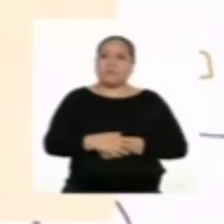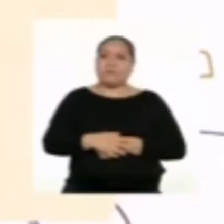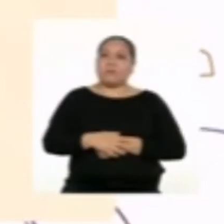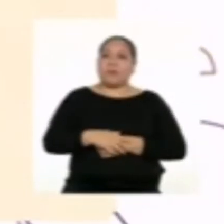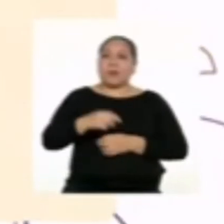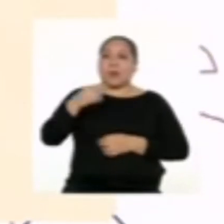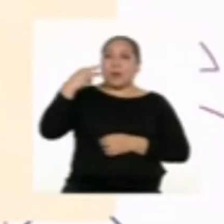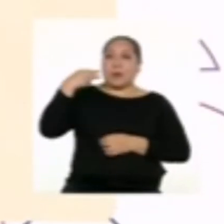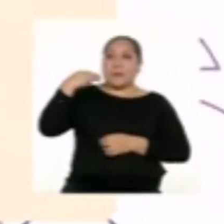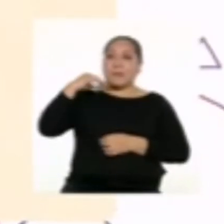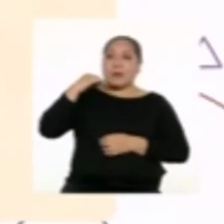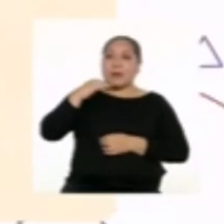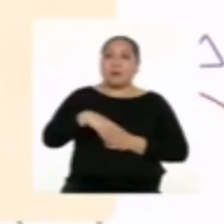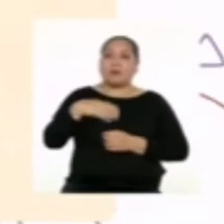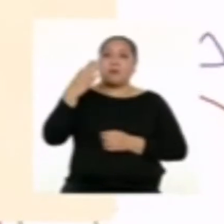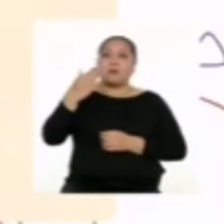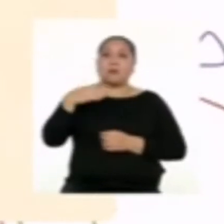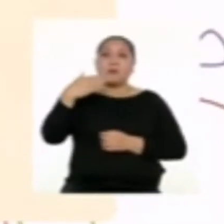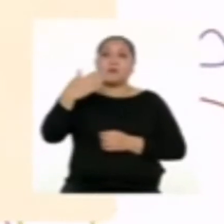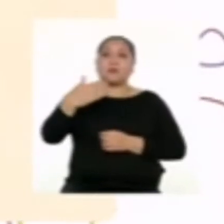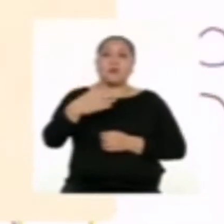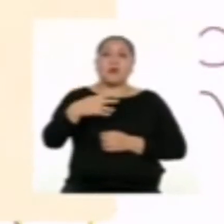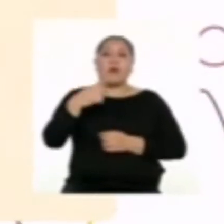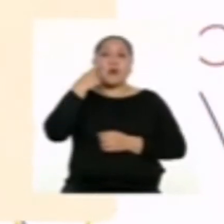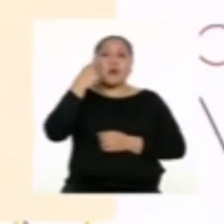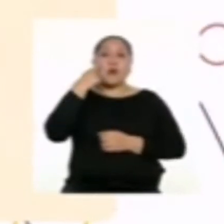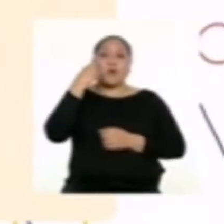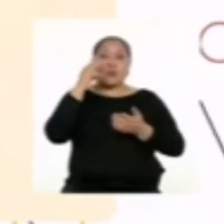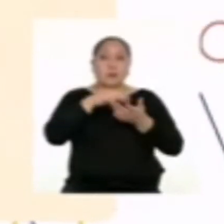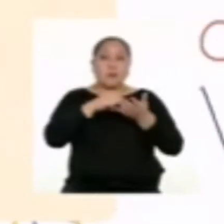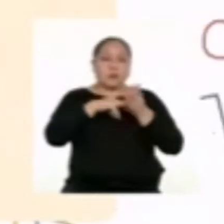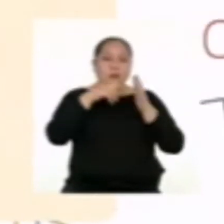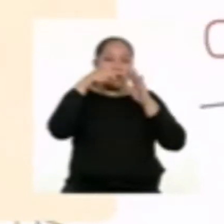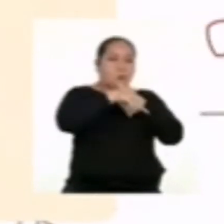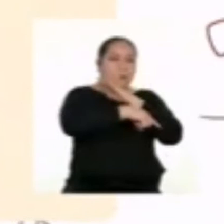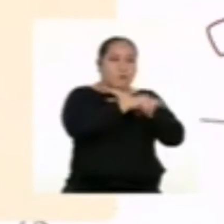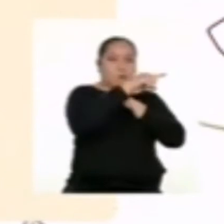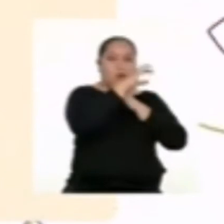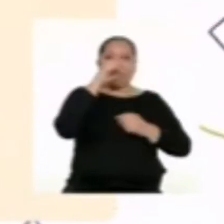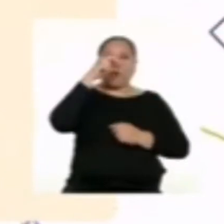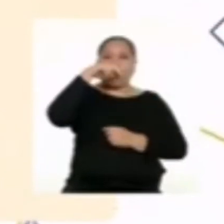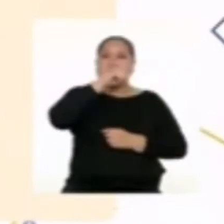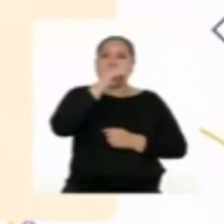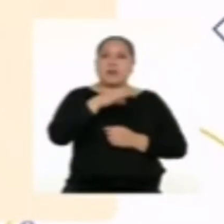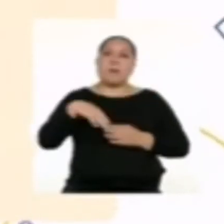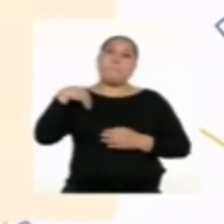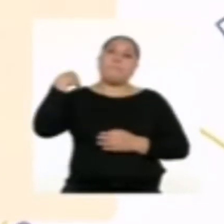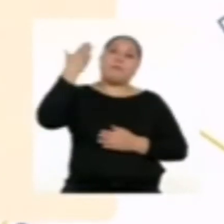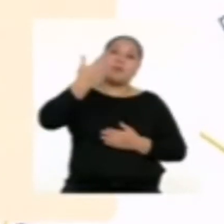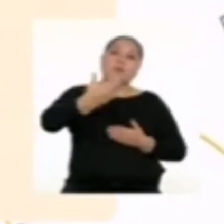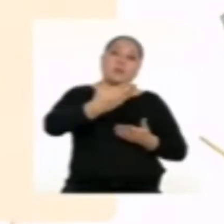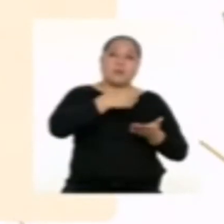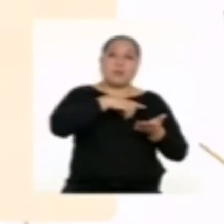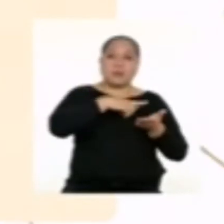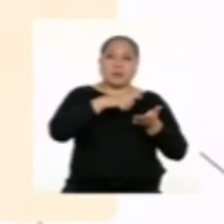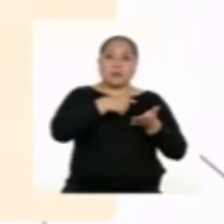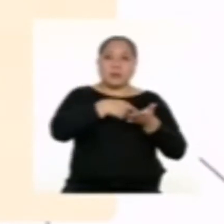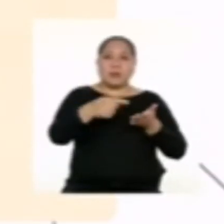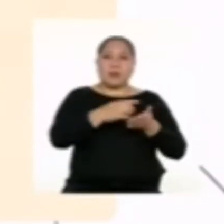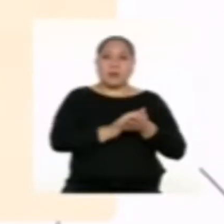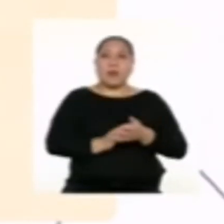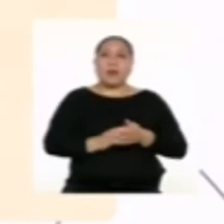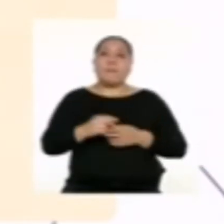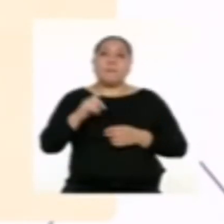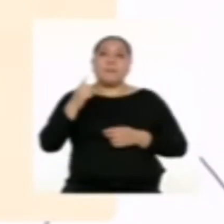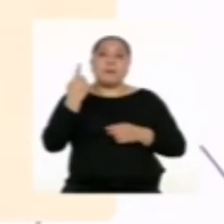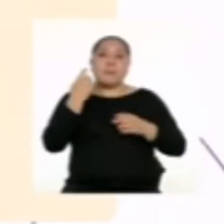miércoles conoceremos más a fondo al fanzine como medio de comunicación. La siguiente semana, primero planificaremos y